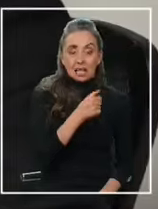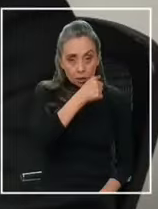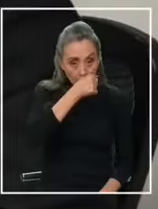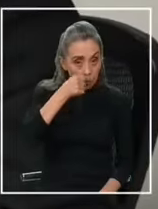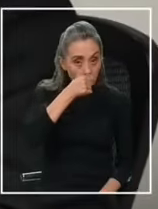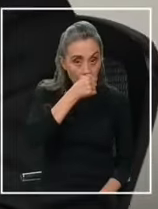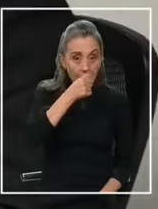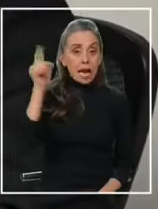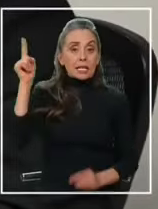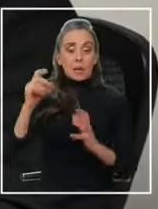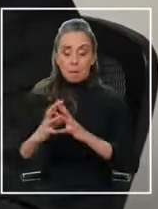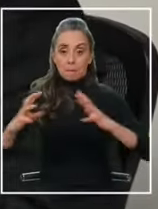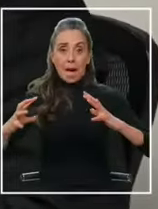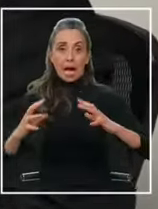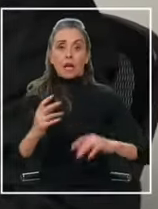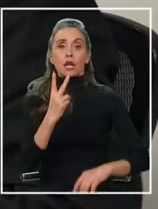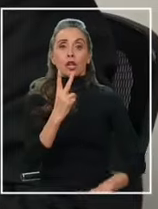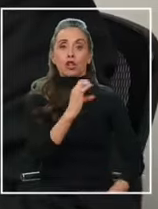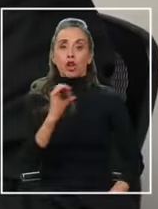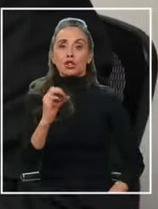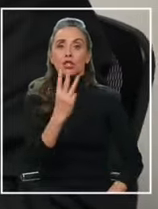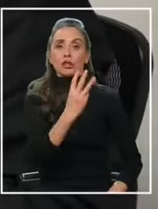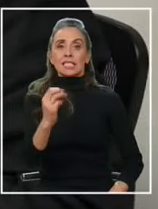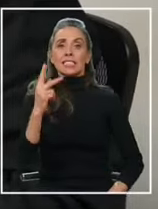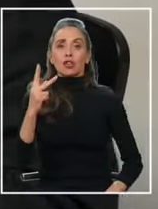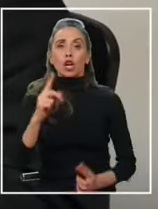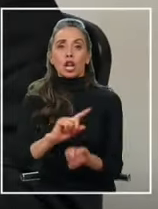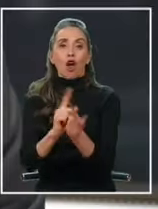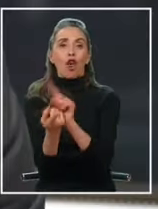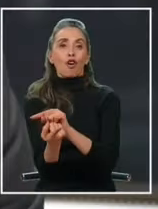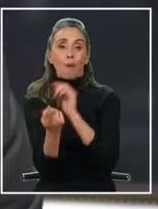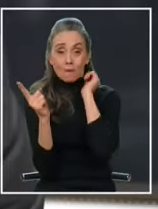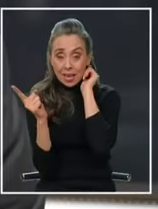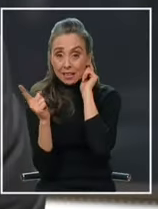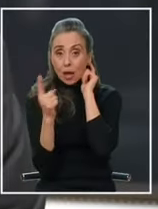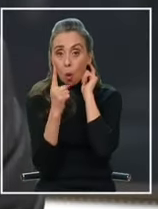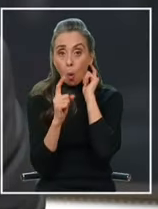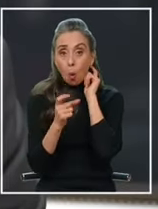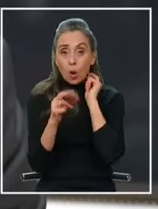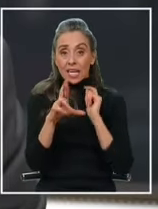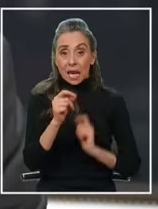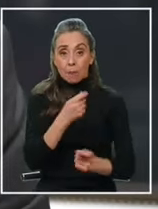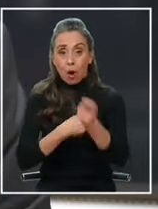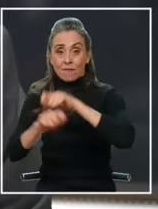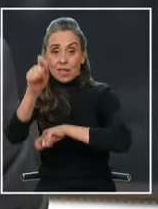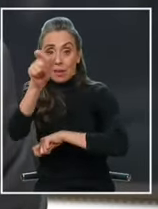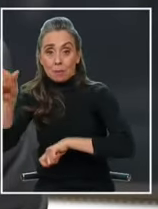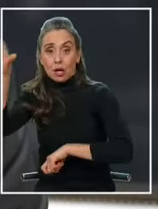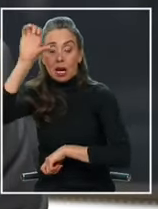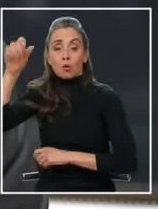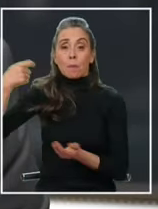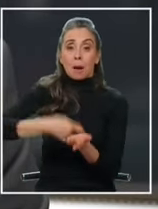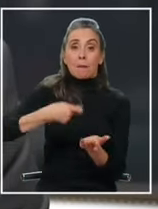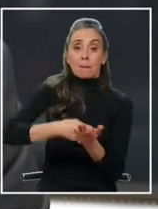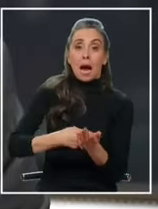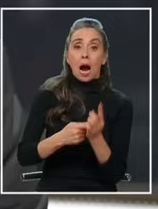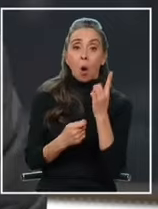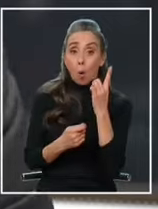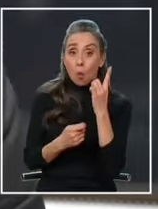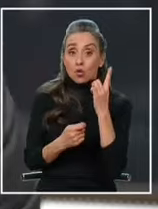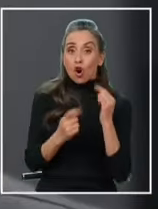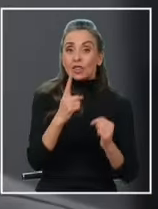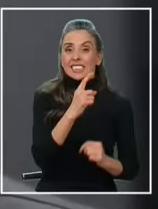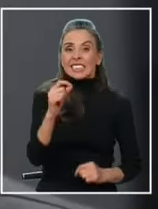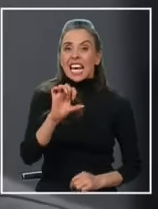pueden sacar 100 200 300 kilos y si consideramos que un gramo al público en Europa vale 100 euros